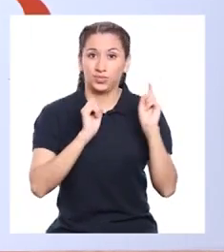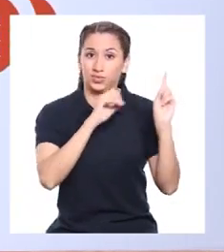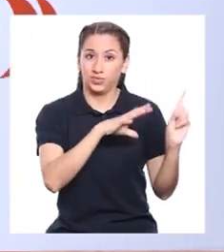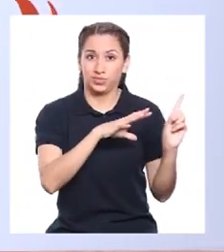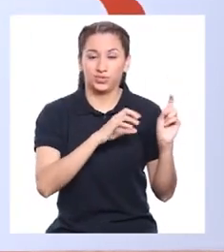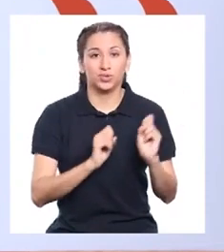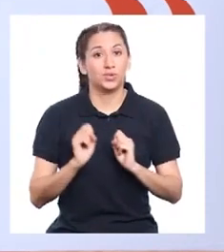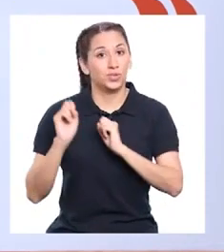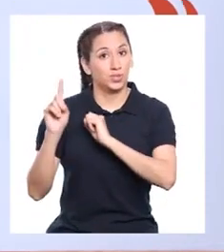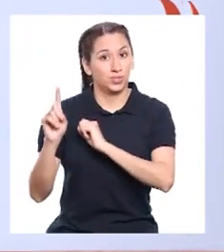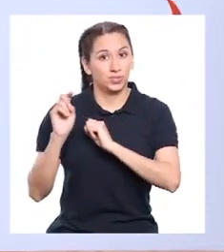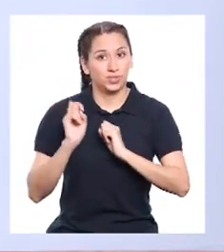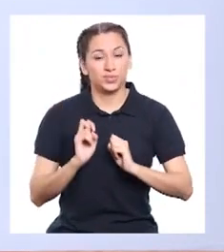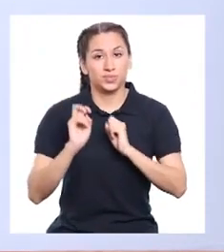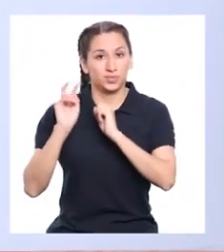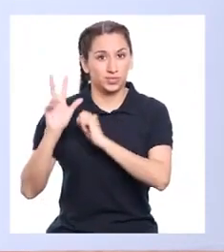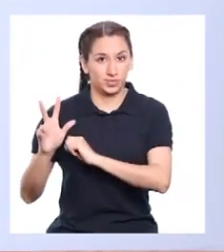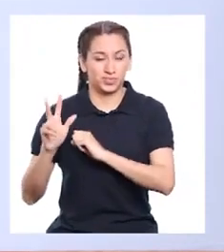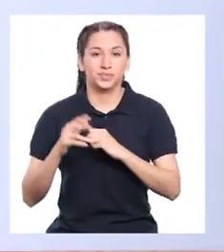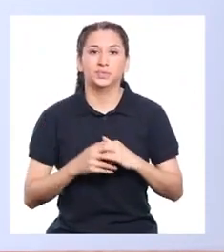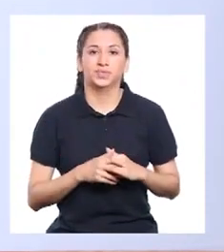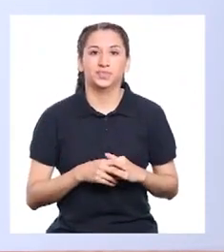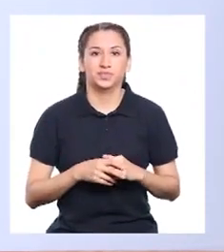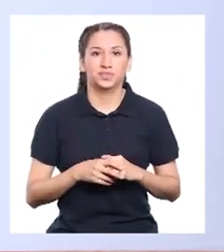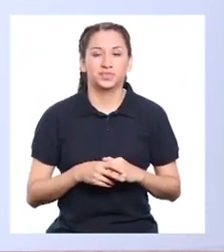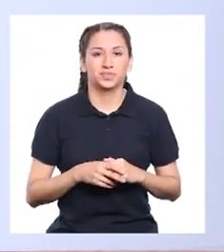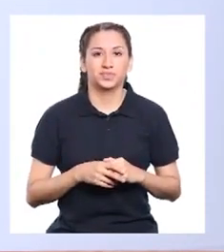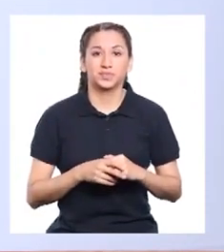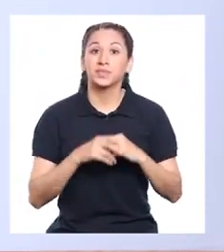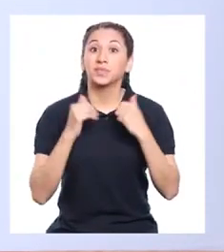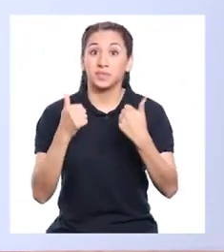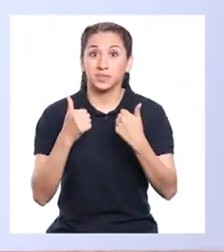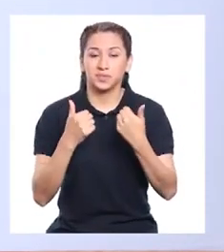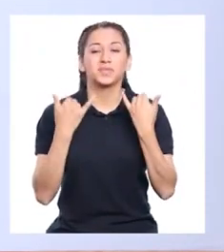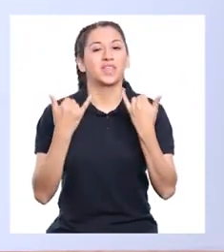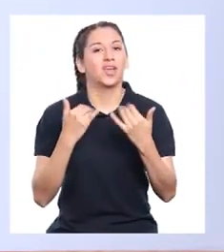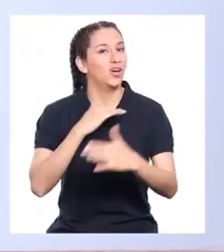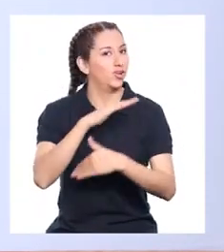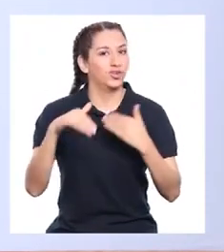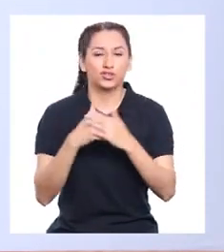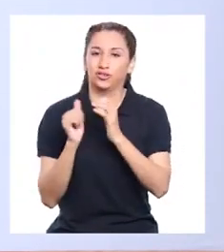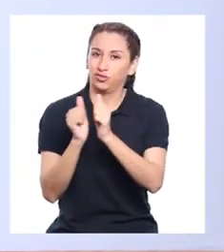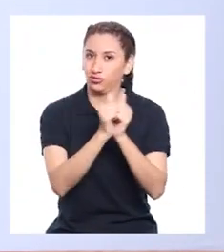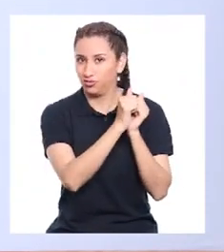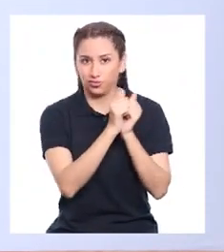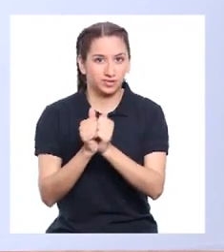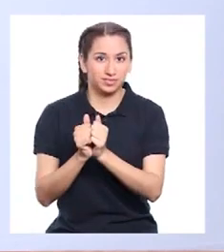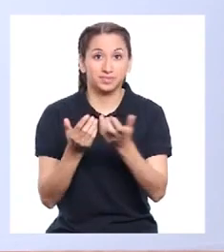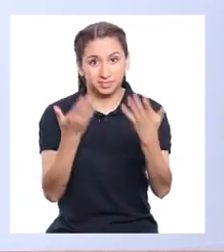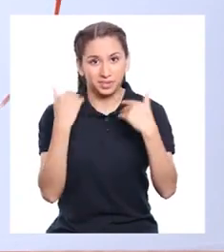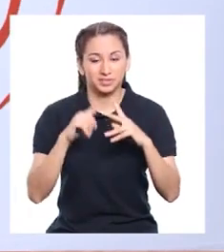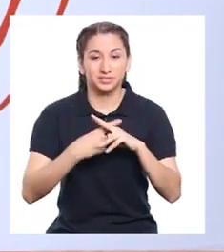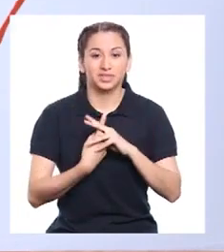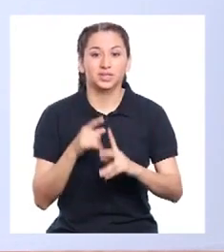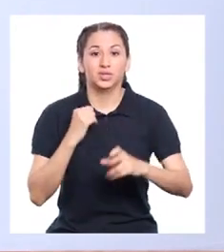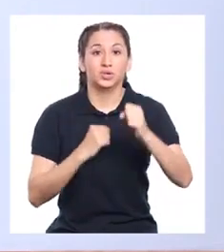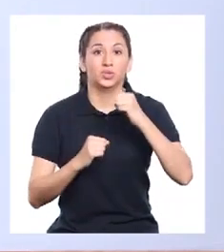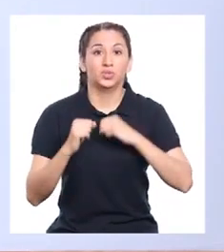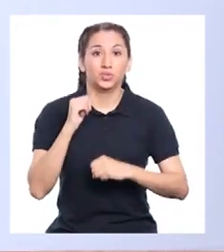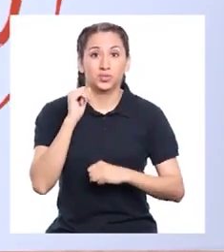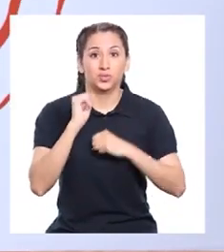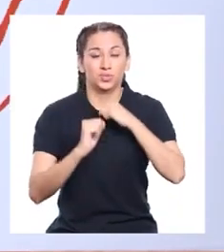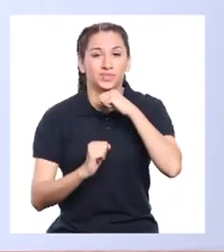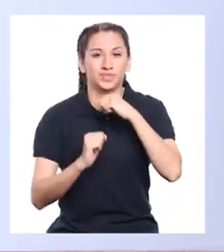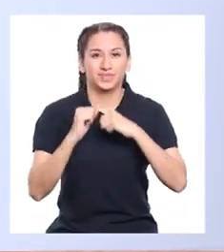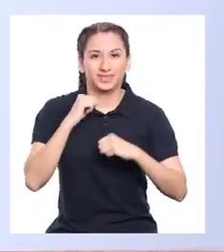Repito. Un. Y dos. Tres y cuatro. Ahora sí podemos hacerlo todo junto. Va. Un.